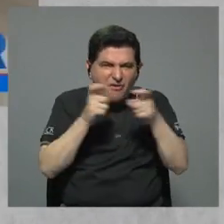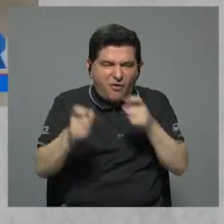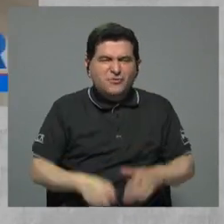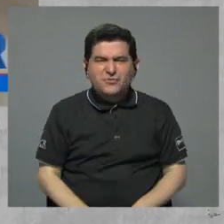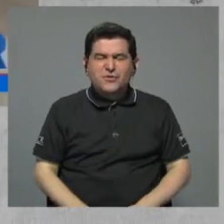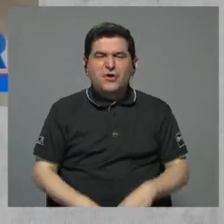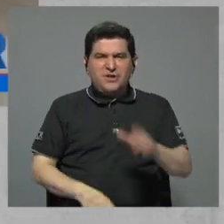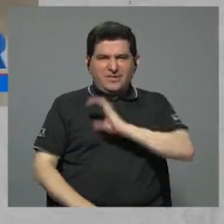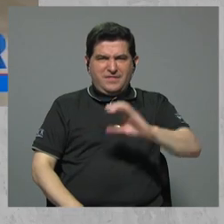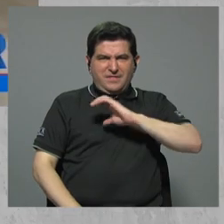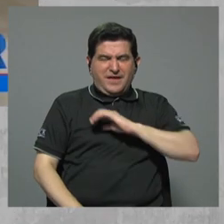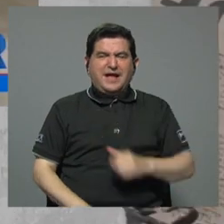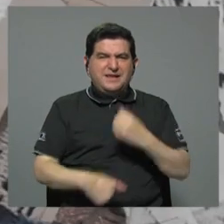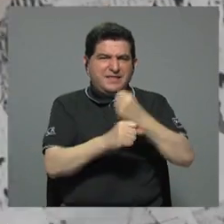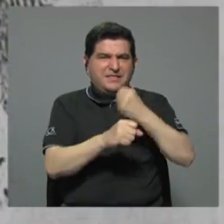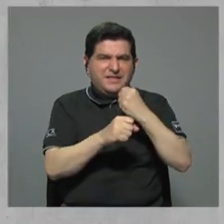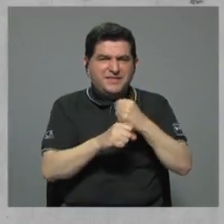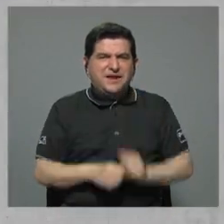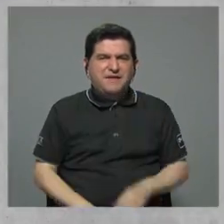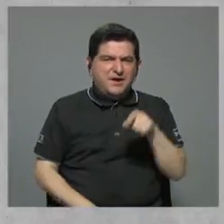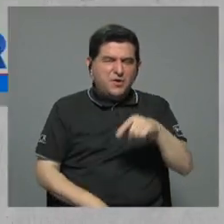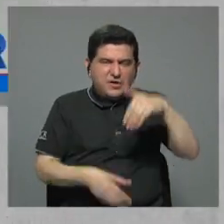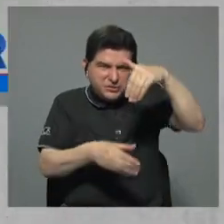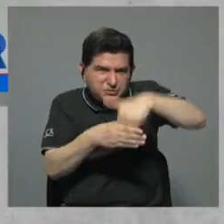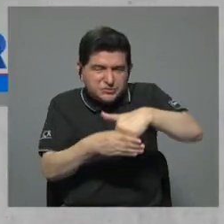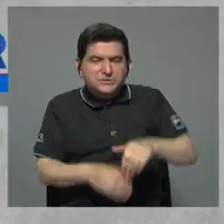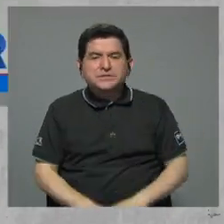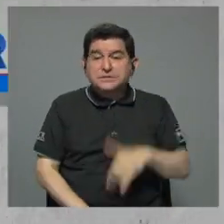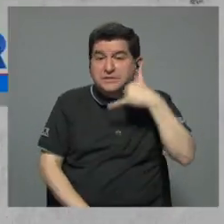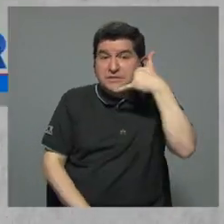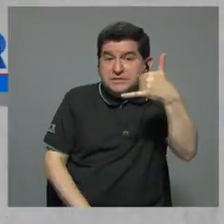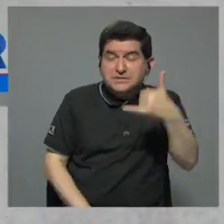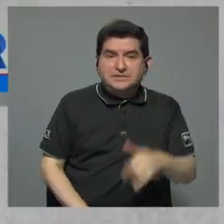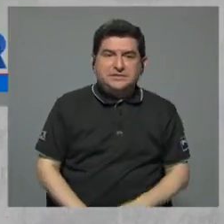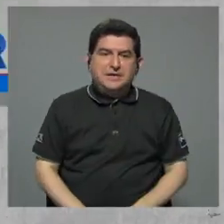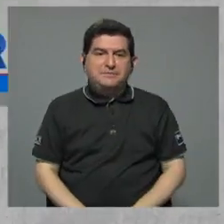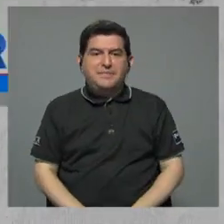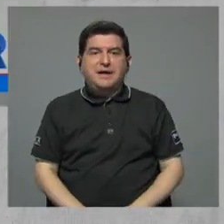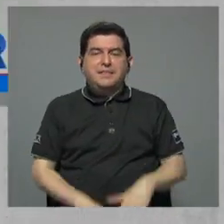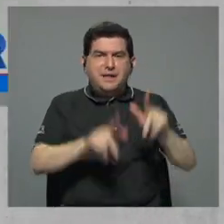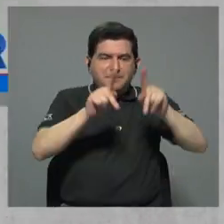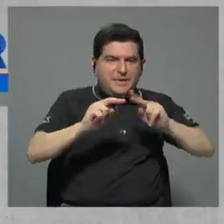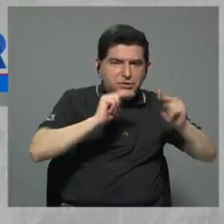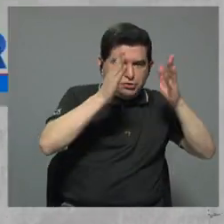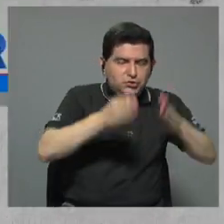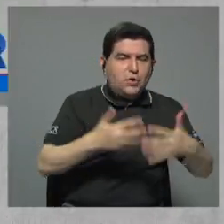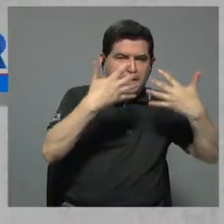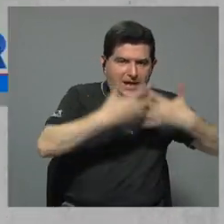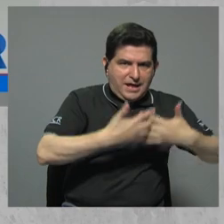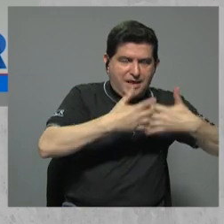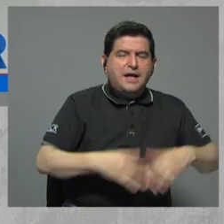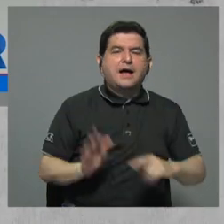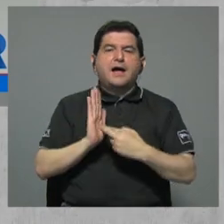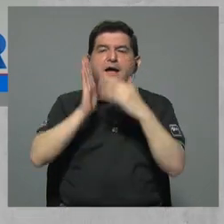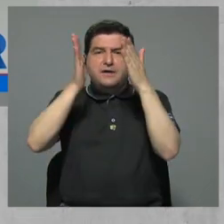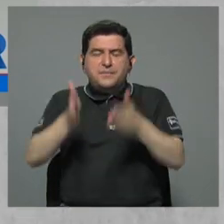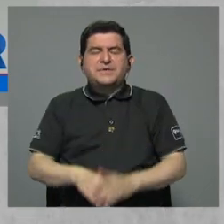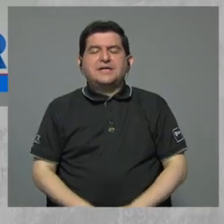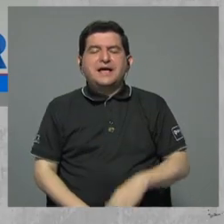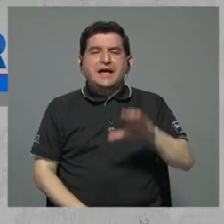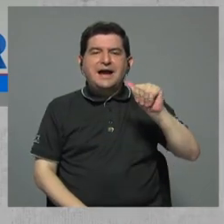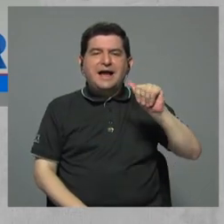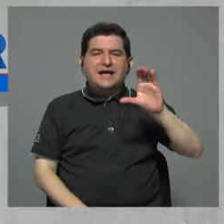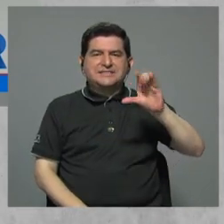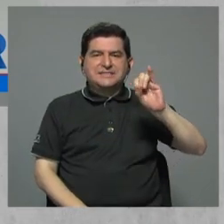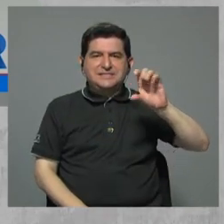los controles de calidad de las obras. El expediente incluye una llamada telefónica entre el intermediario de las constructoras y un representante de Casiza,